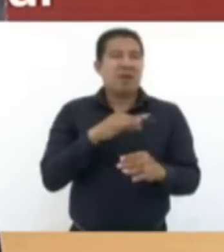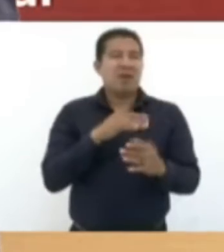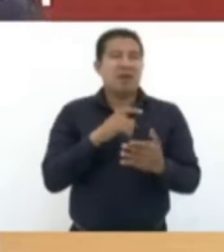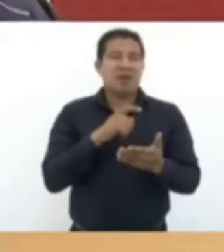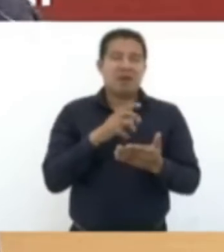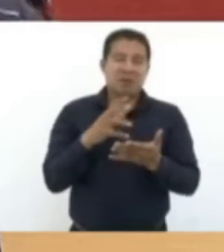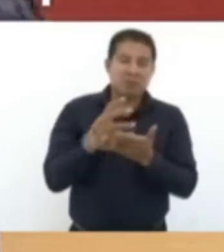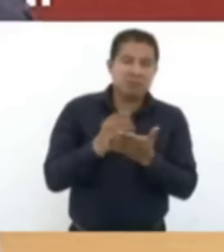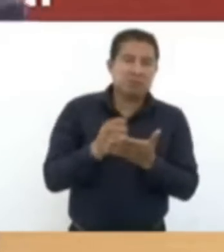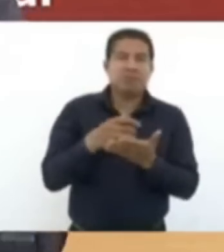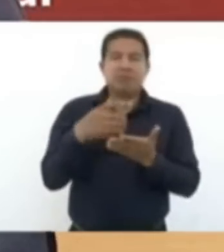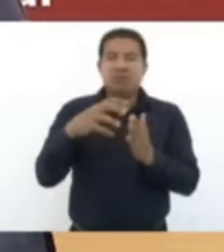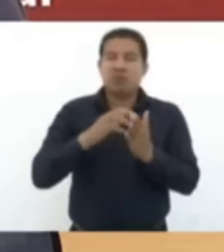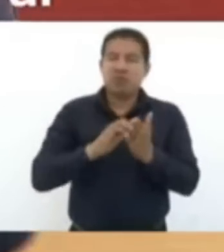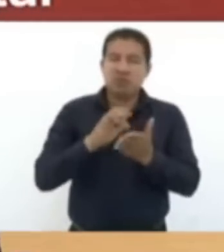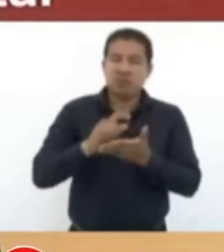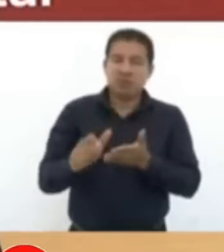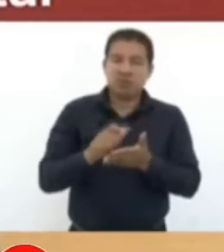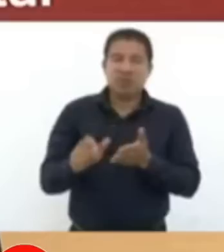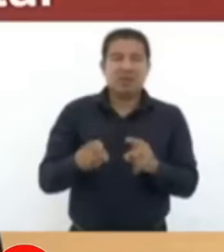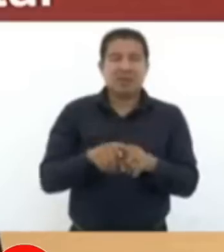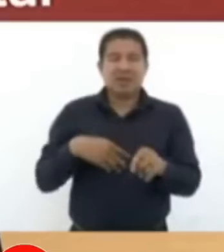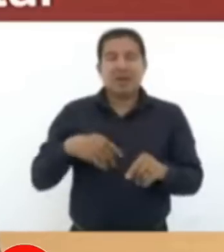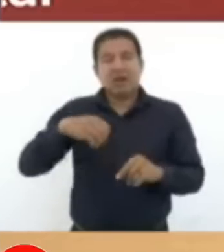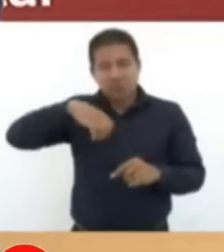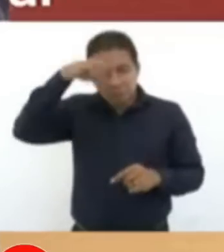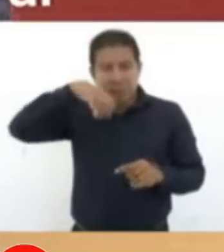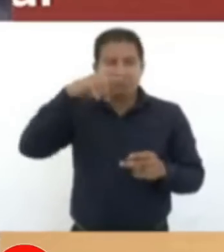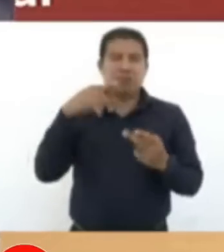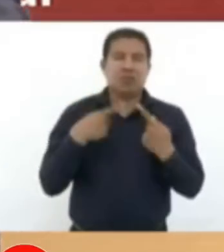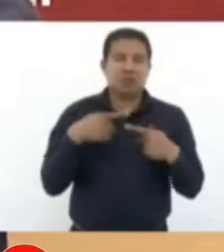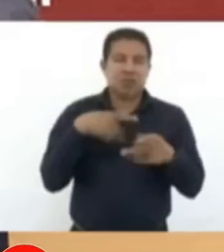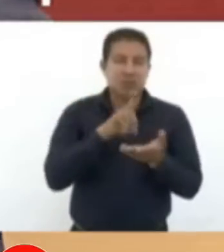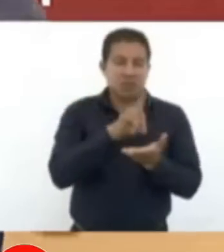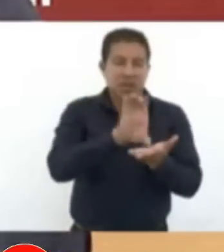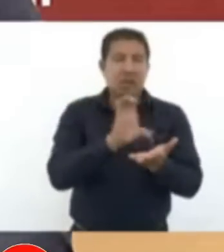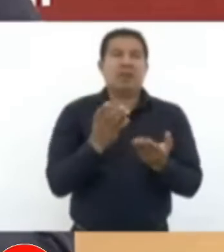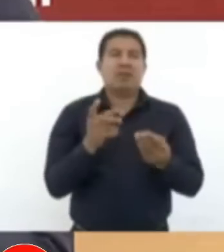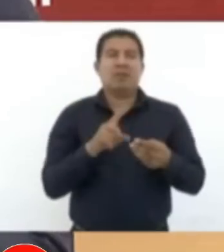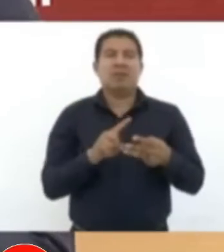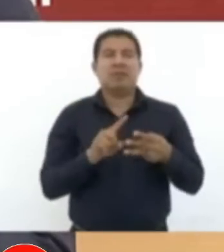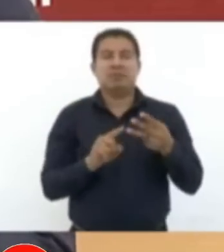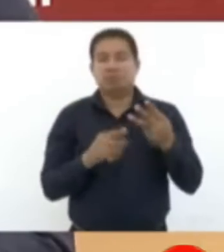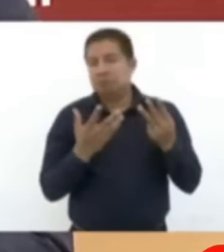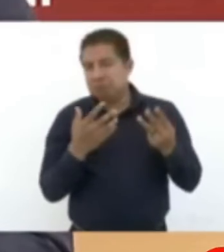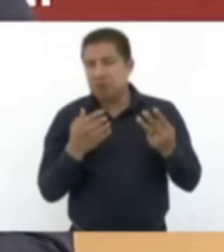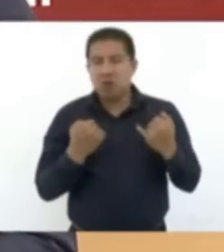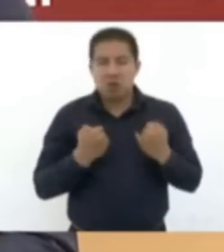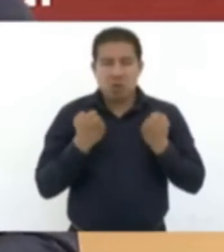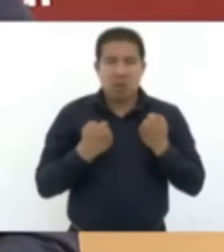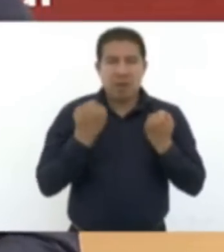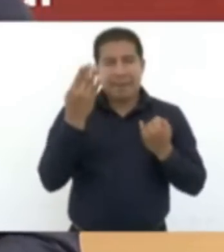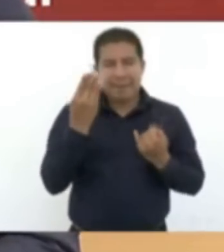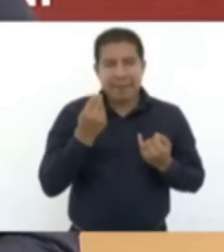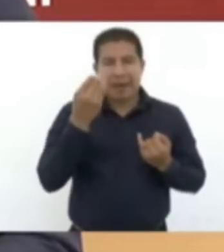pueda recibir lo que por derecho le corresponde. El adulto mayor, la persona con discapacidad, los jóvenes que tienen